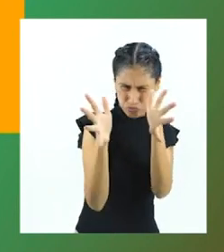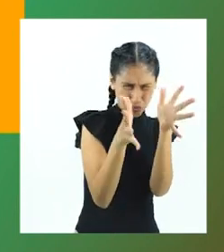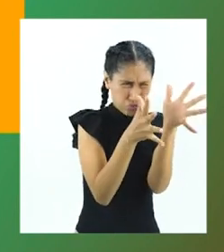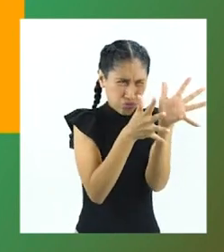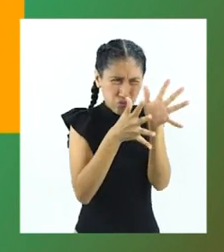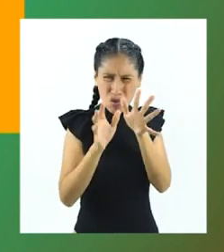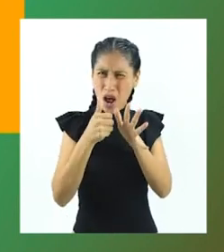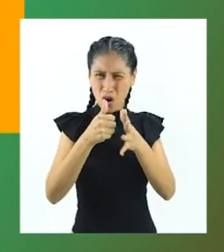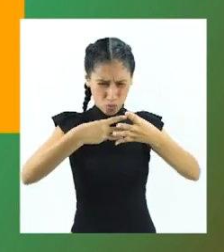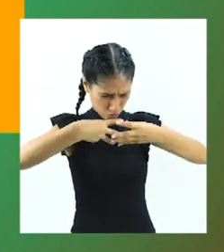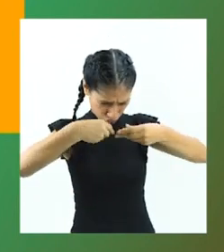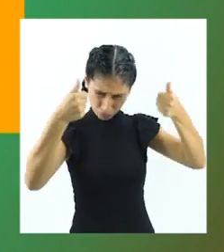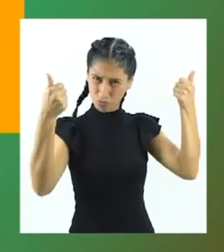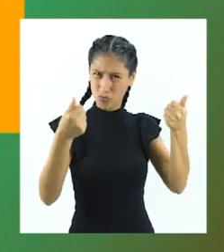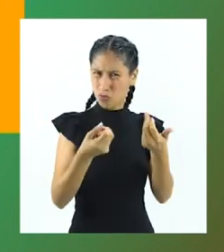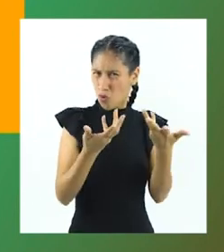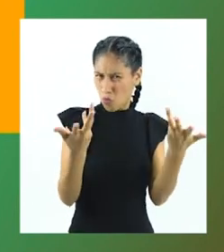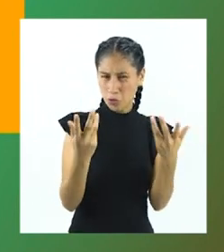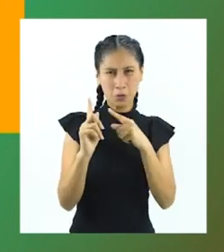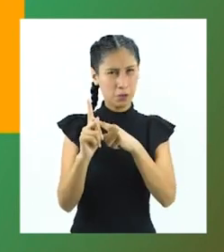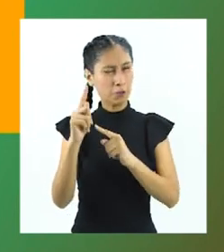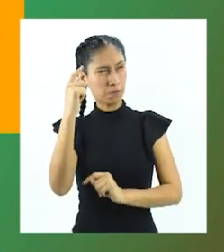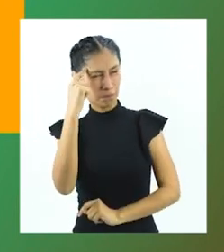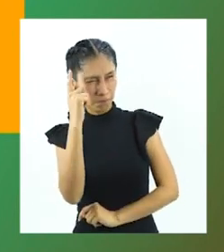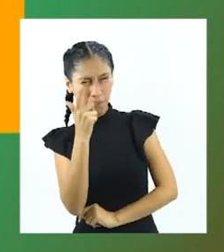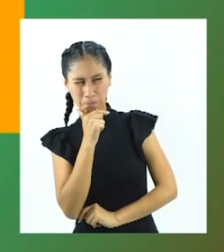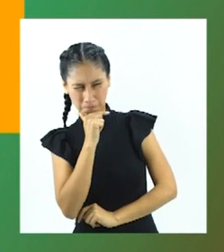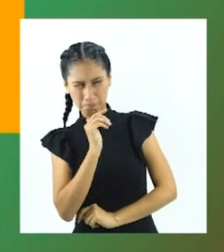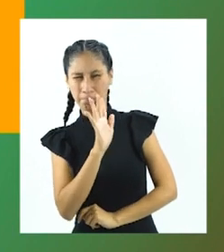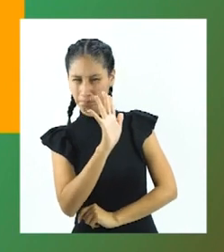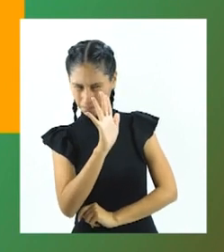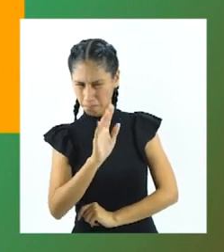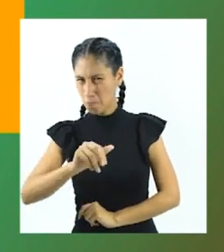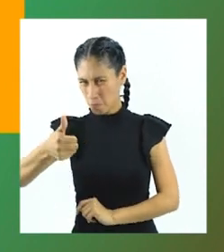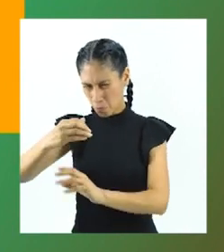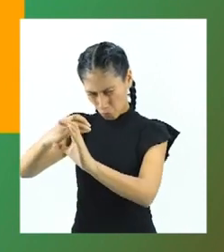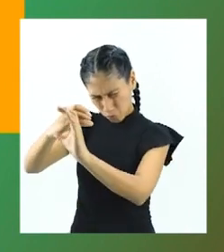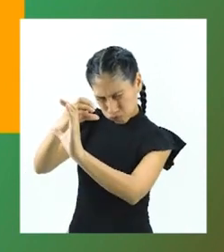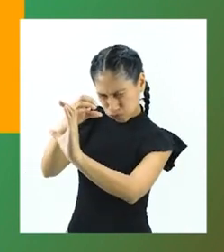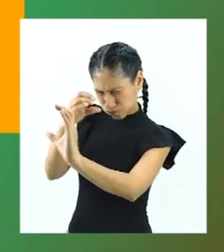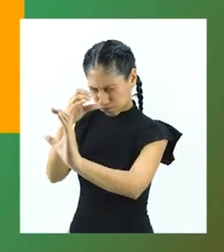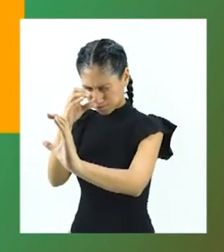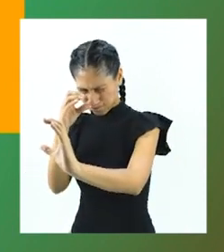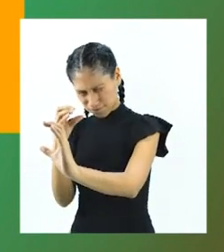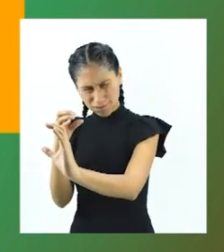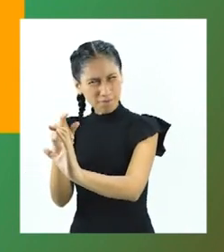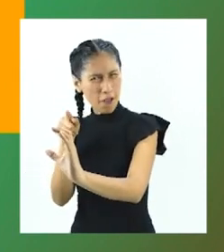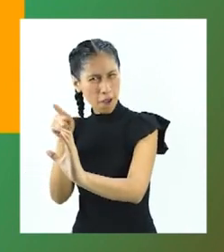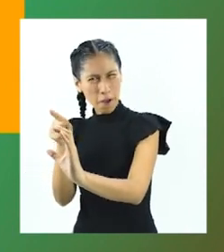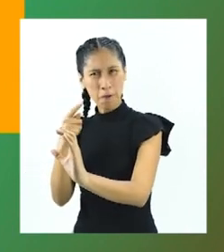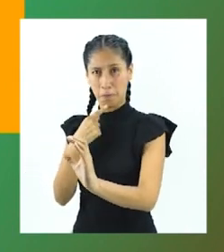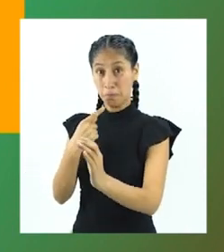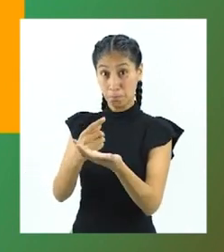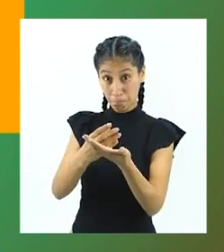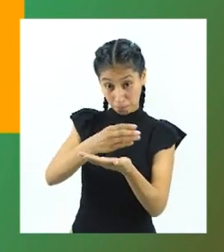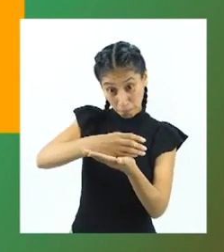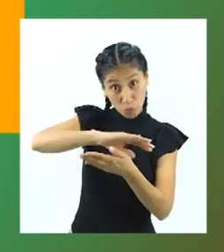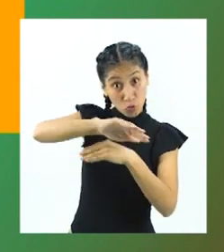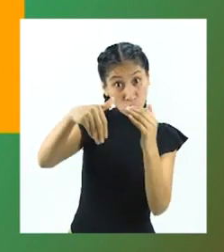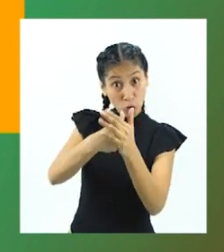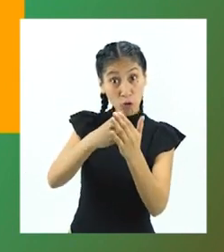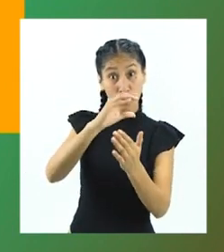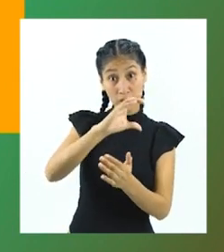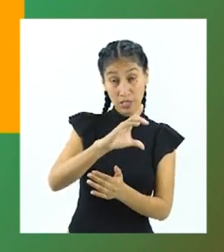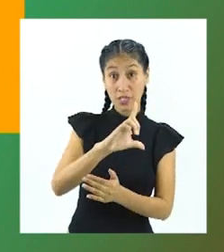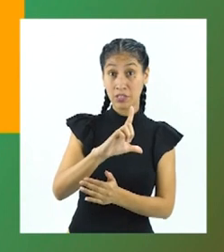se evapora? Por tanto, ha decidido realizar otras pruebas. Propone usar diversas cantidades de cloruro de